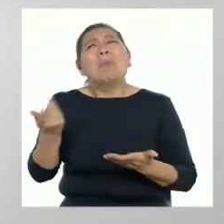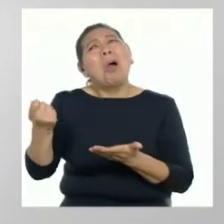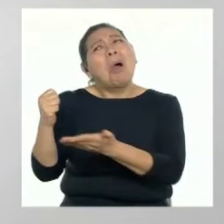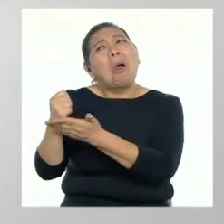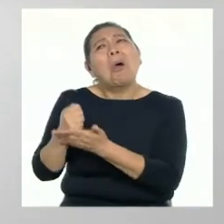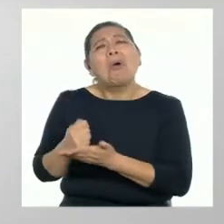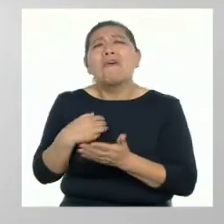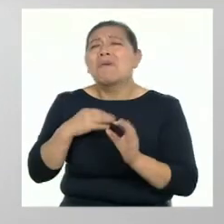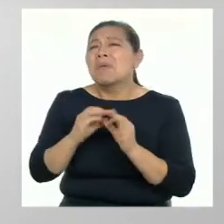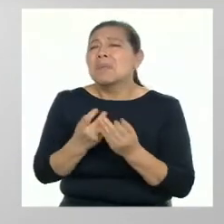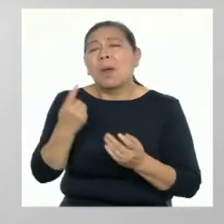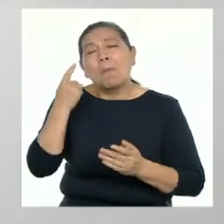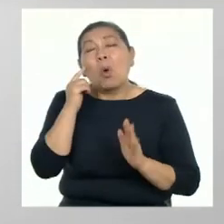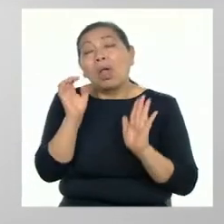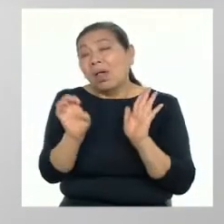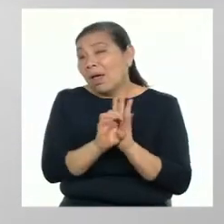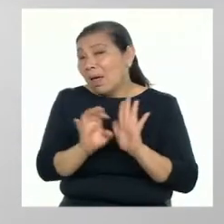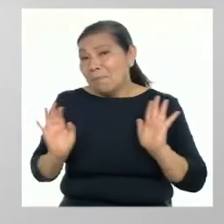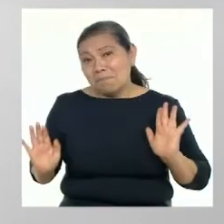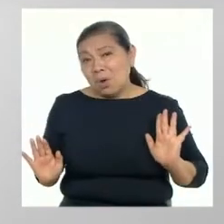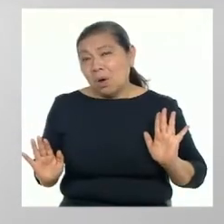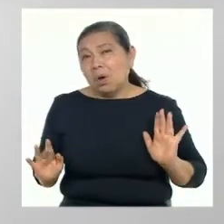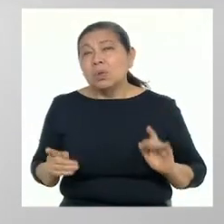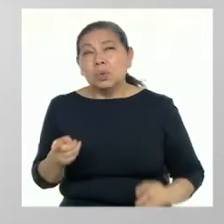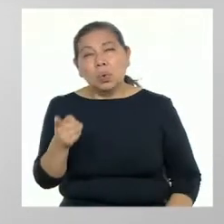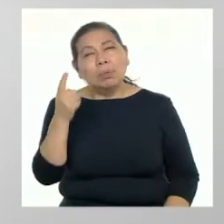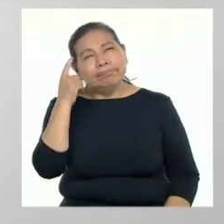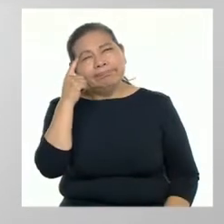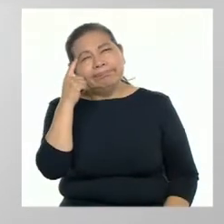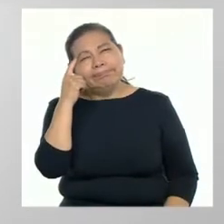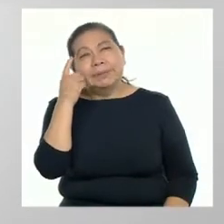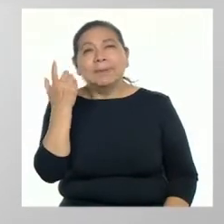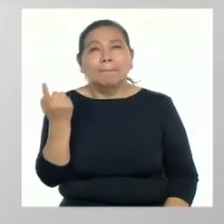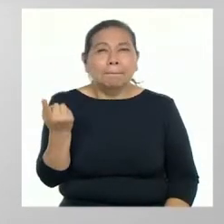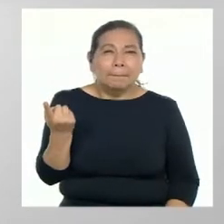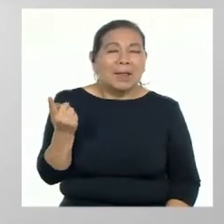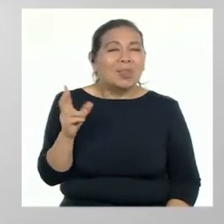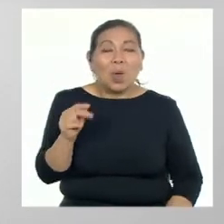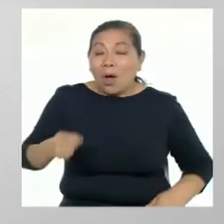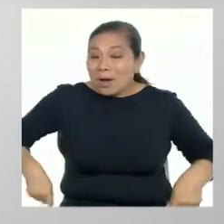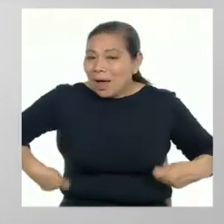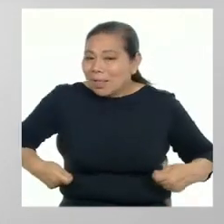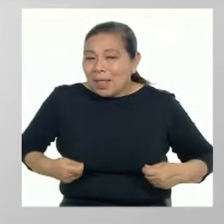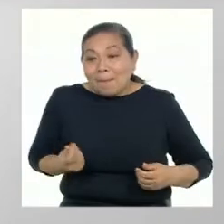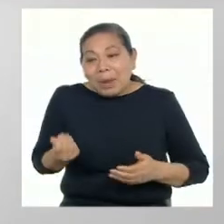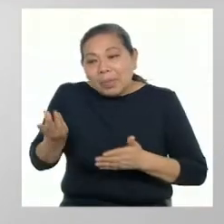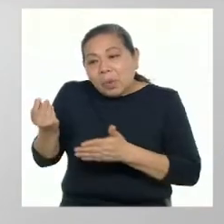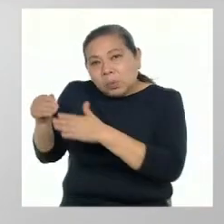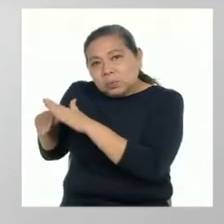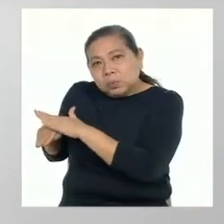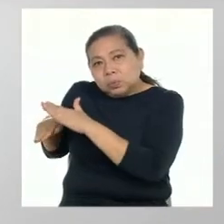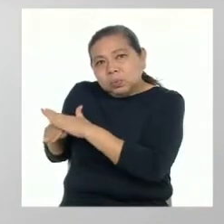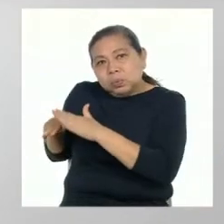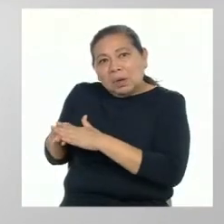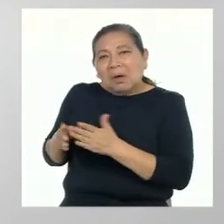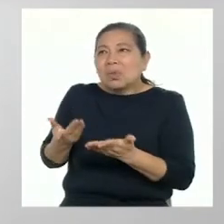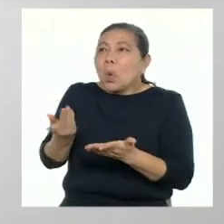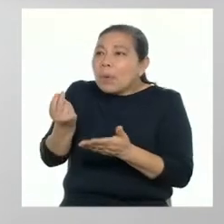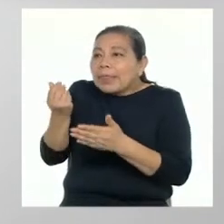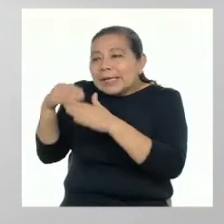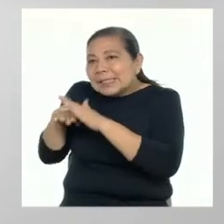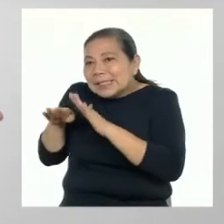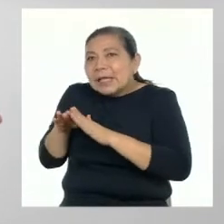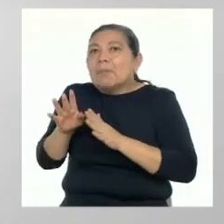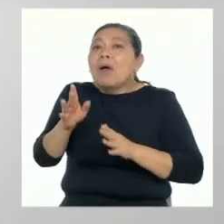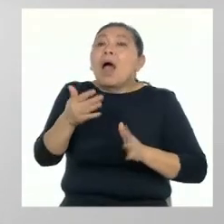En este caso, por ejemplo, podrías plantearte el reto de no gastar tus propinas en cosas innecesarias